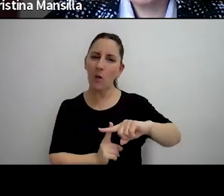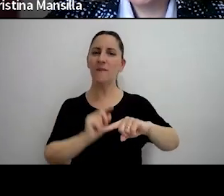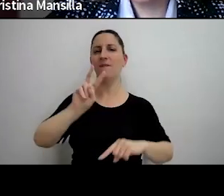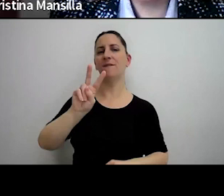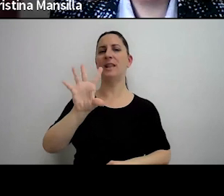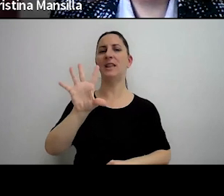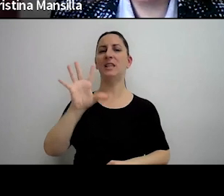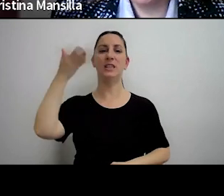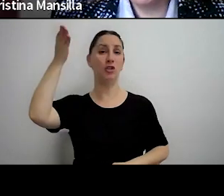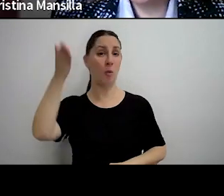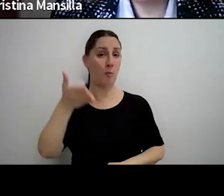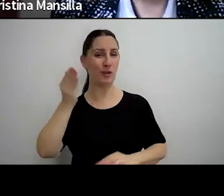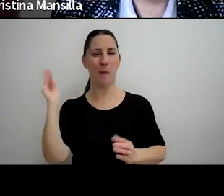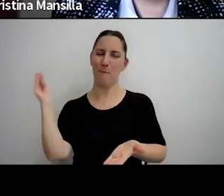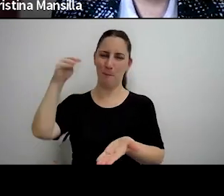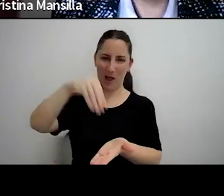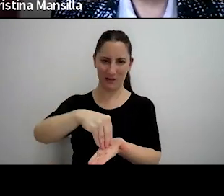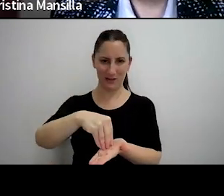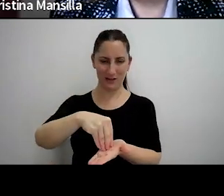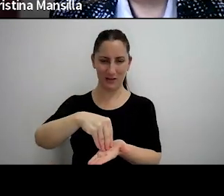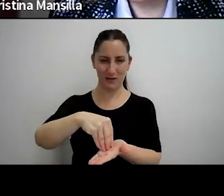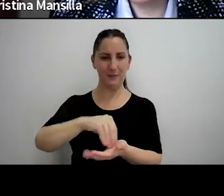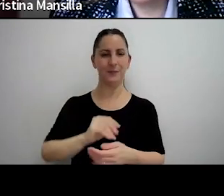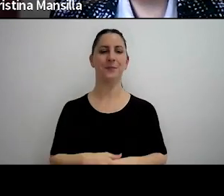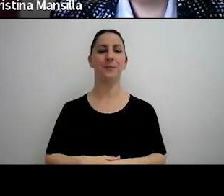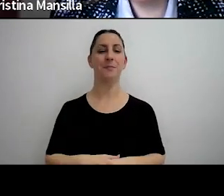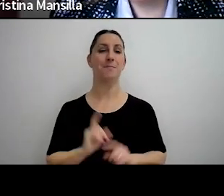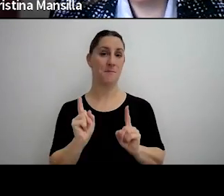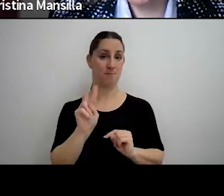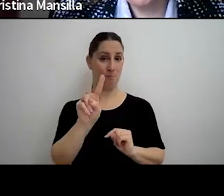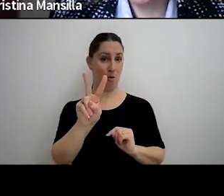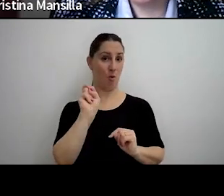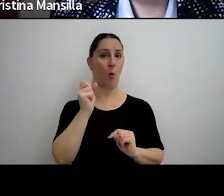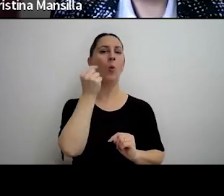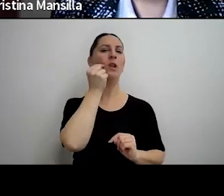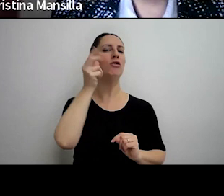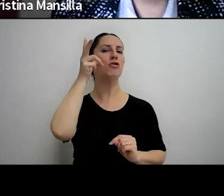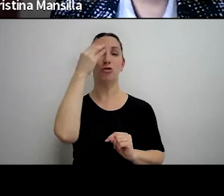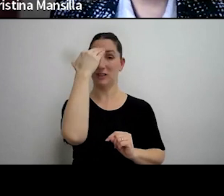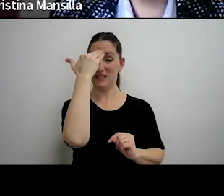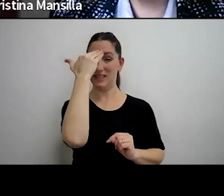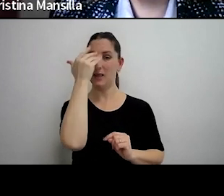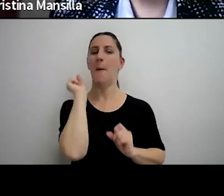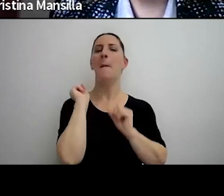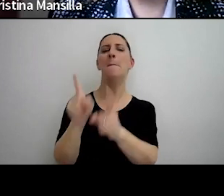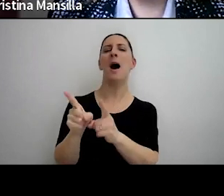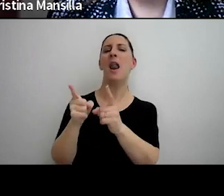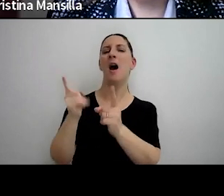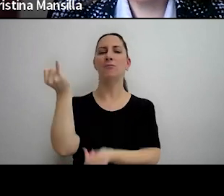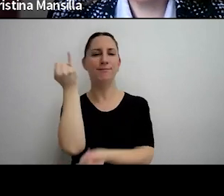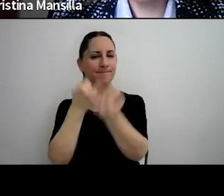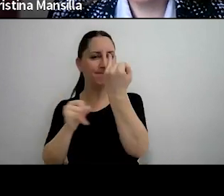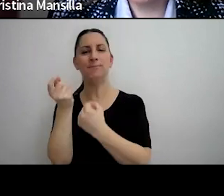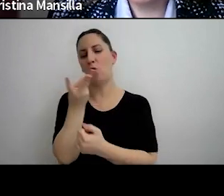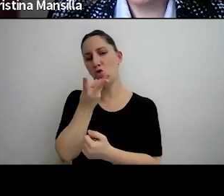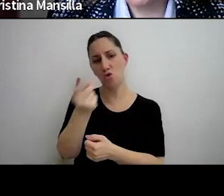% adicional a la percepción de la 4815 para operaciones en compra